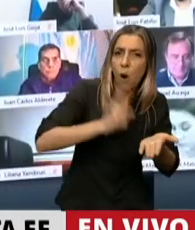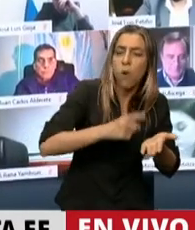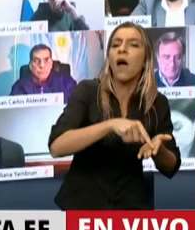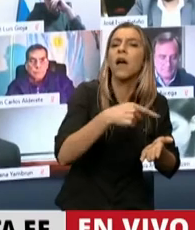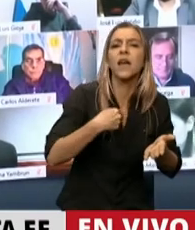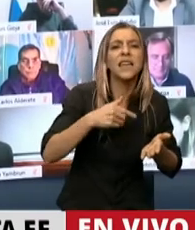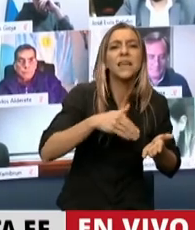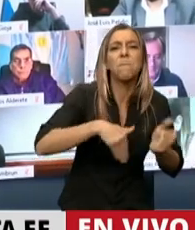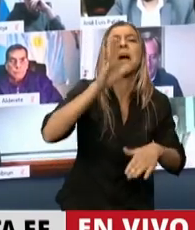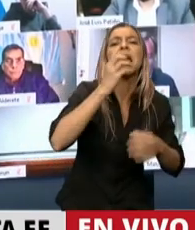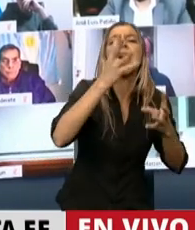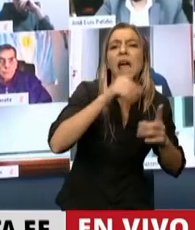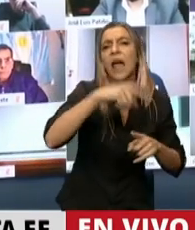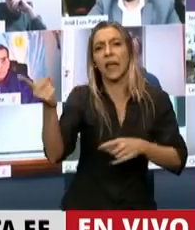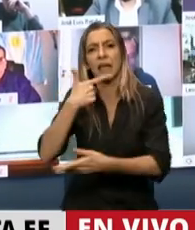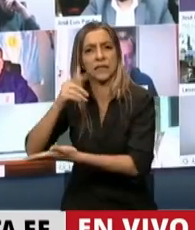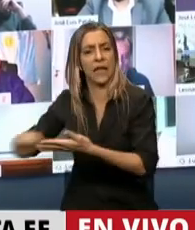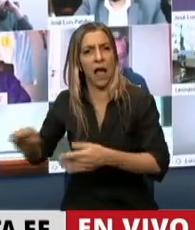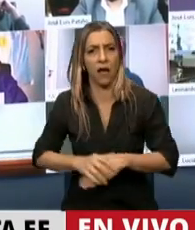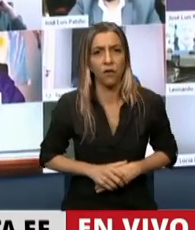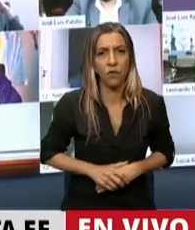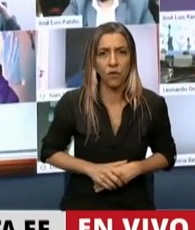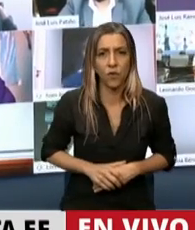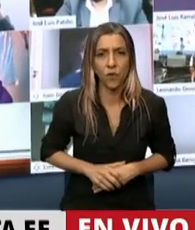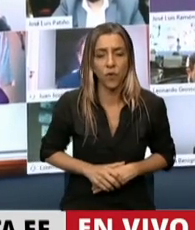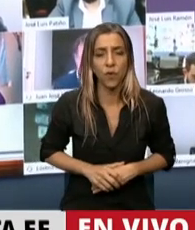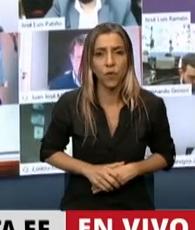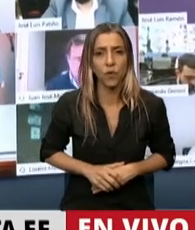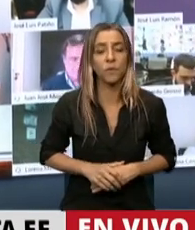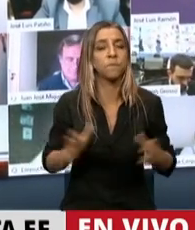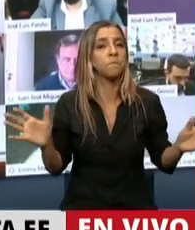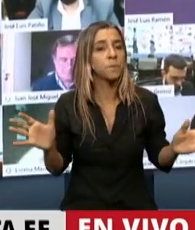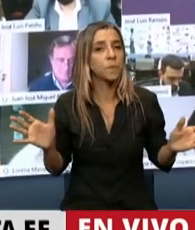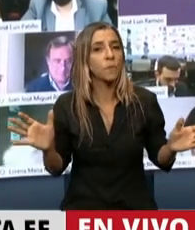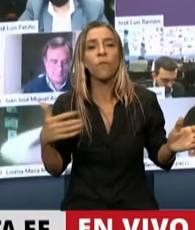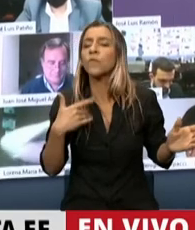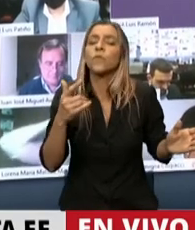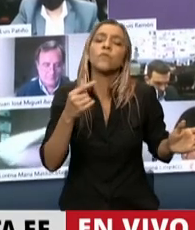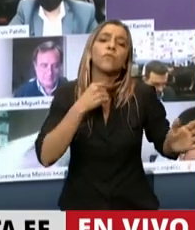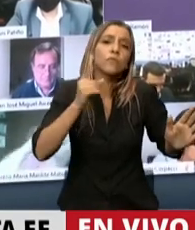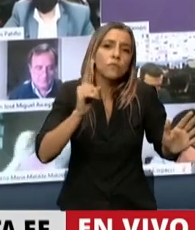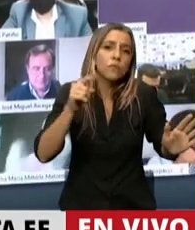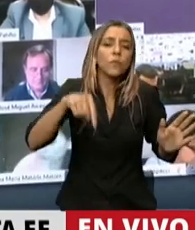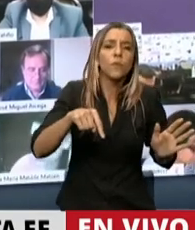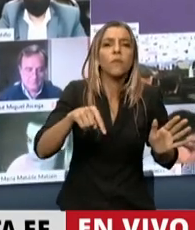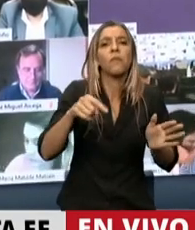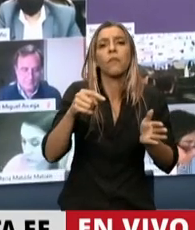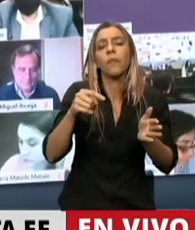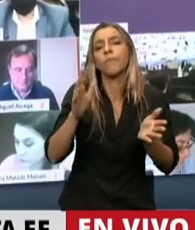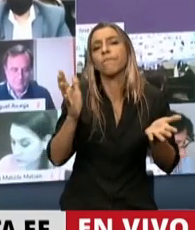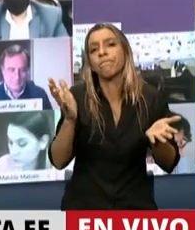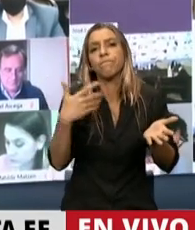superador al dictamen del Senado. No es mi ánimo aquí imputar o rechazar